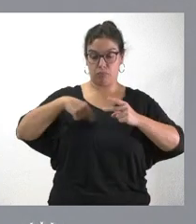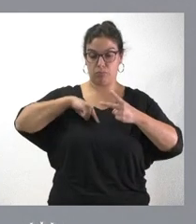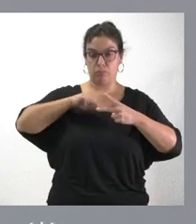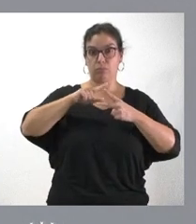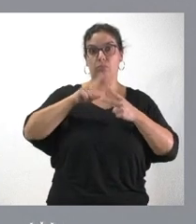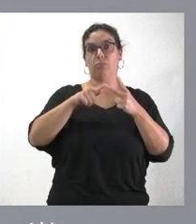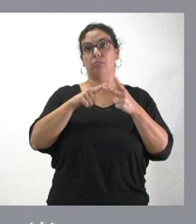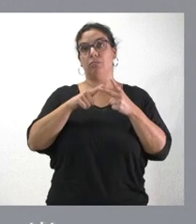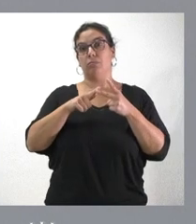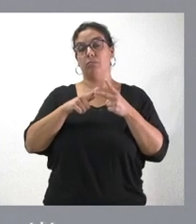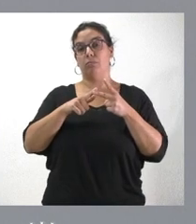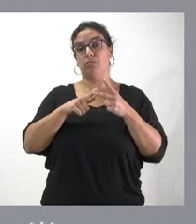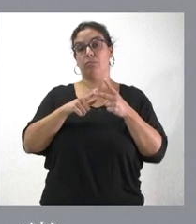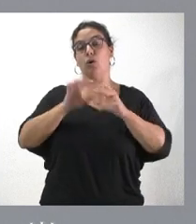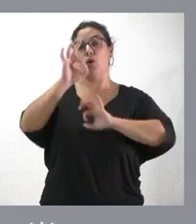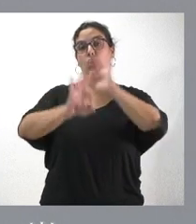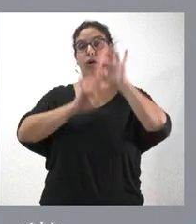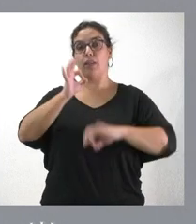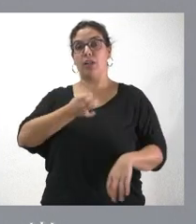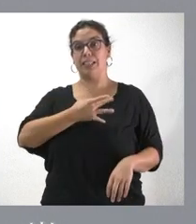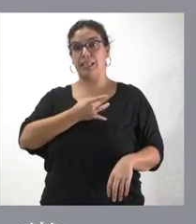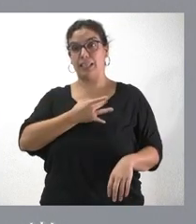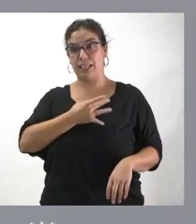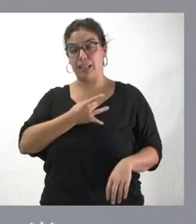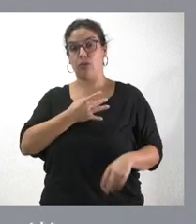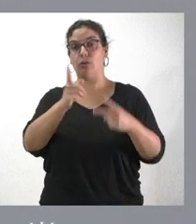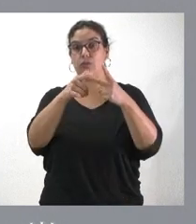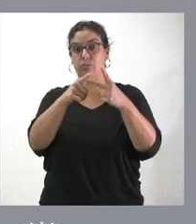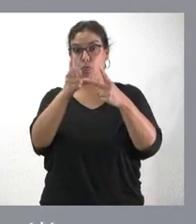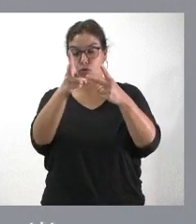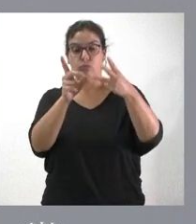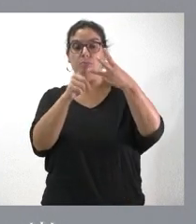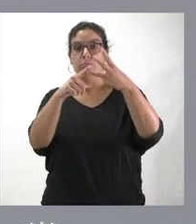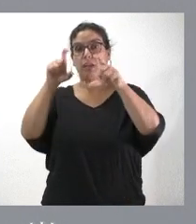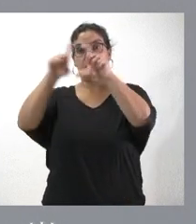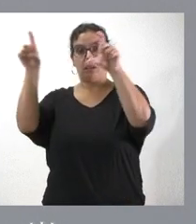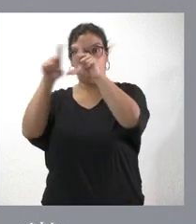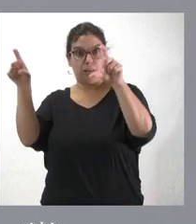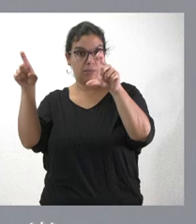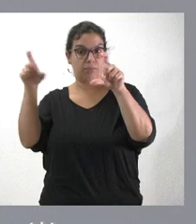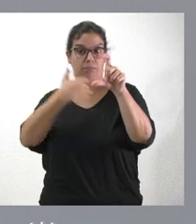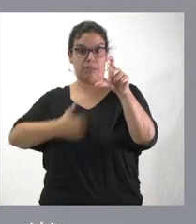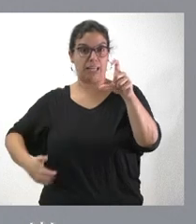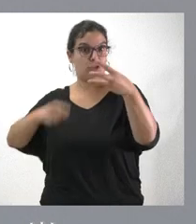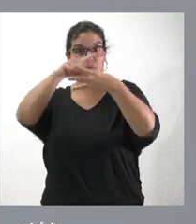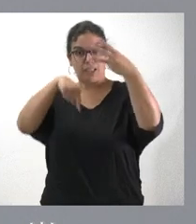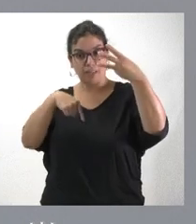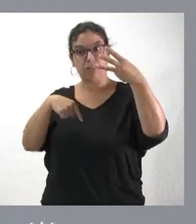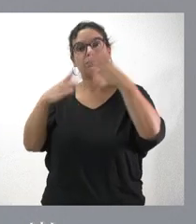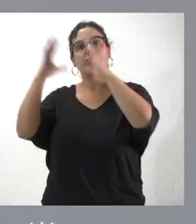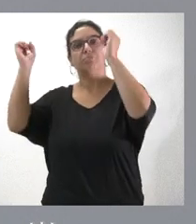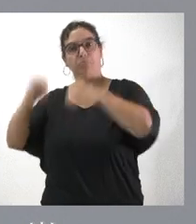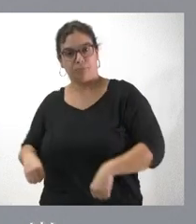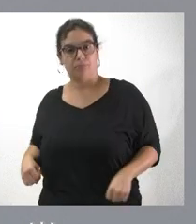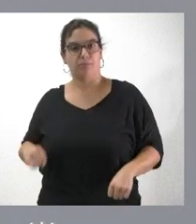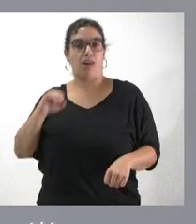las organizaciones empresariales, CEO de Castilla y León, las organizaciones sindicales, sujeta y comisiones obreras. Por tanto, en Castilla y León hay acuerdos en el ámbito